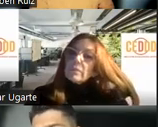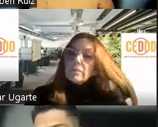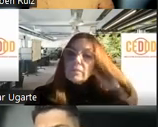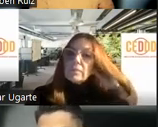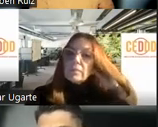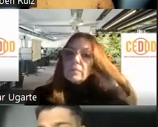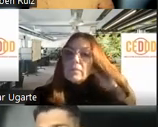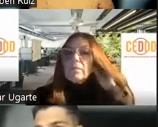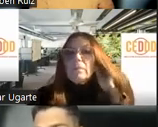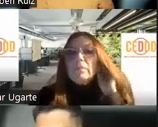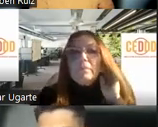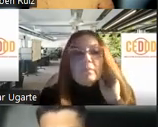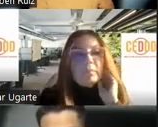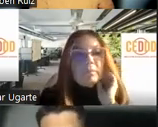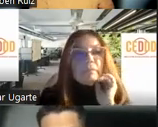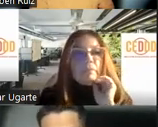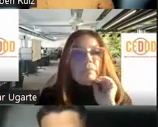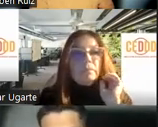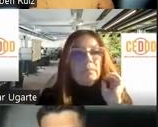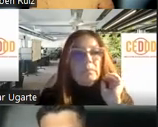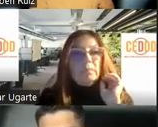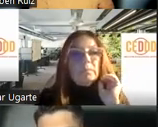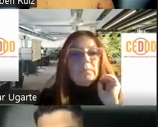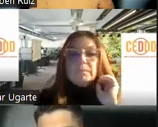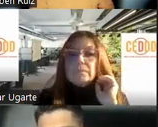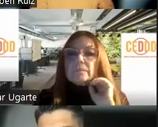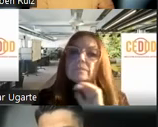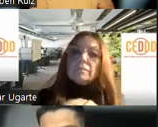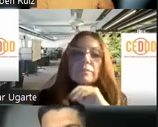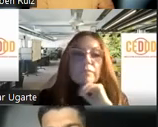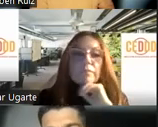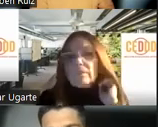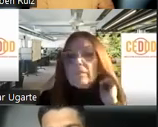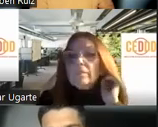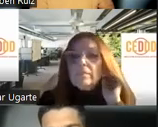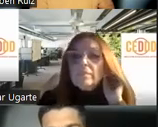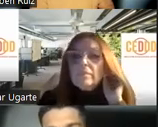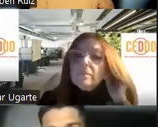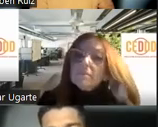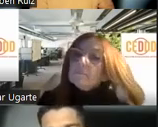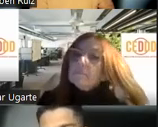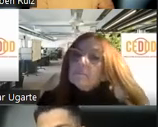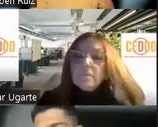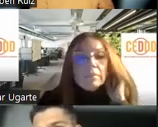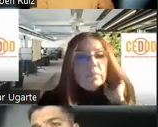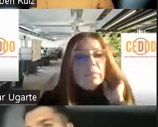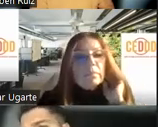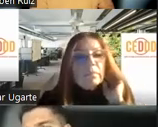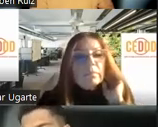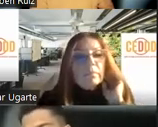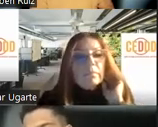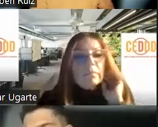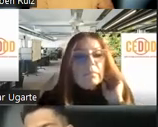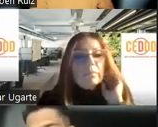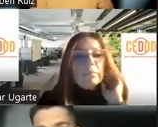tienen capacidad regenerativa. Eso es cierto, porque están estas células basales, que son las células basales regeneradoras, que se van a transformar en neuronas. Son como una